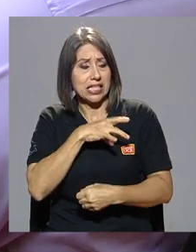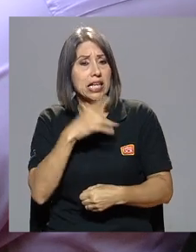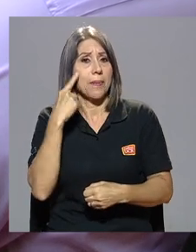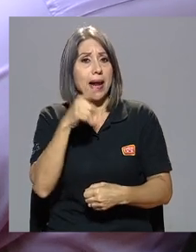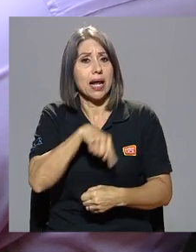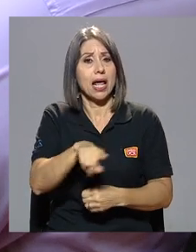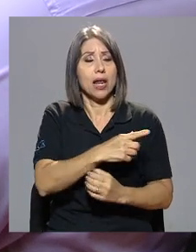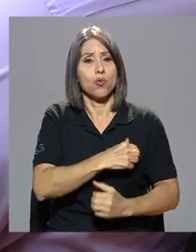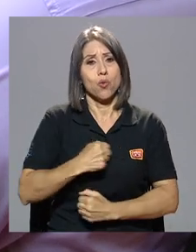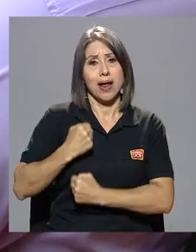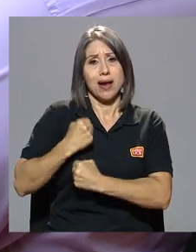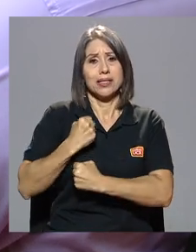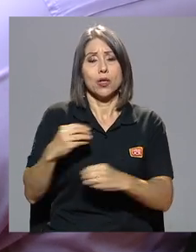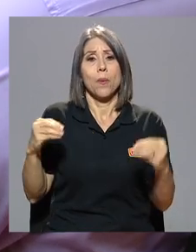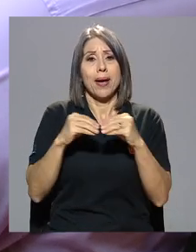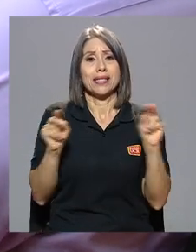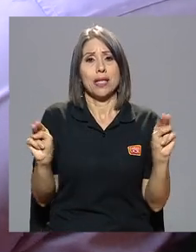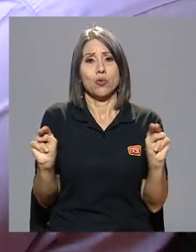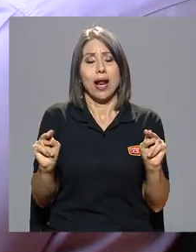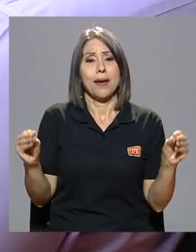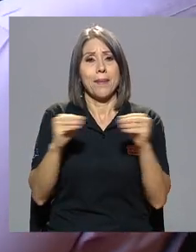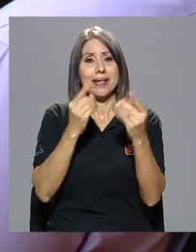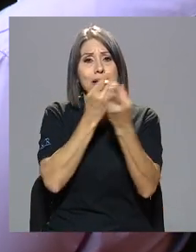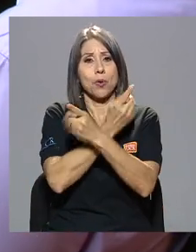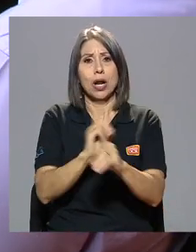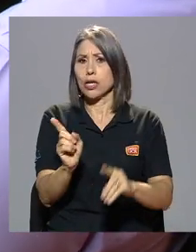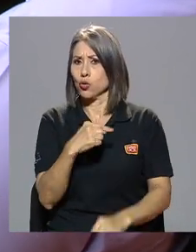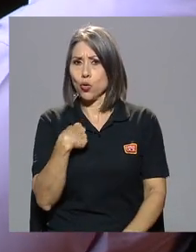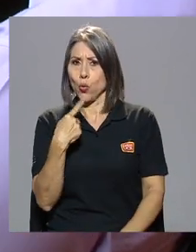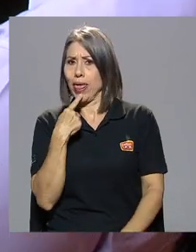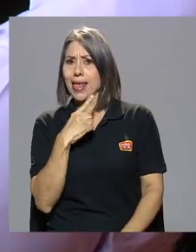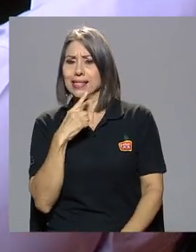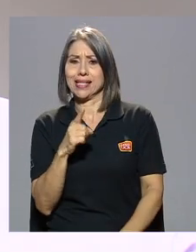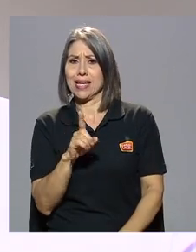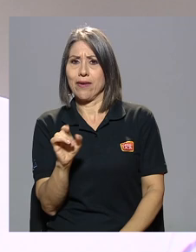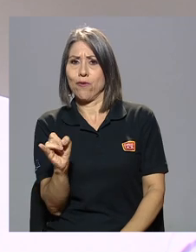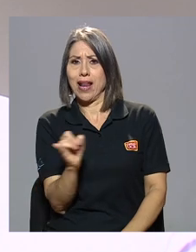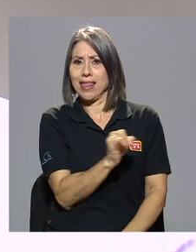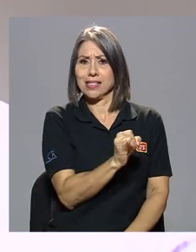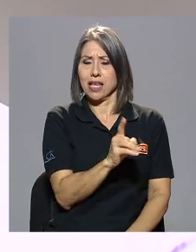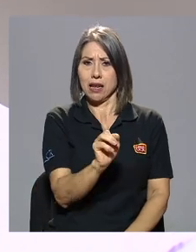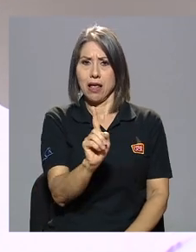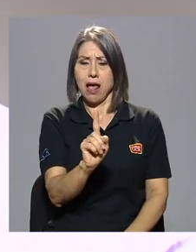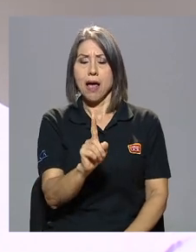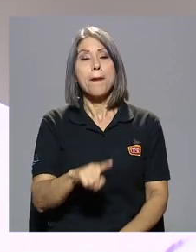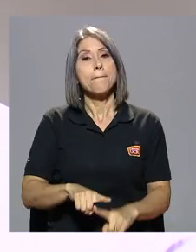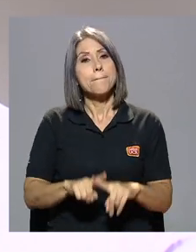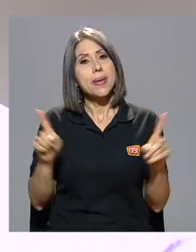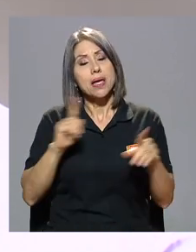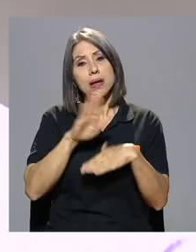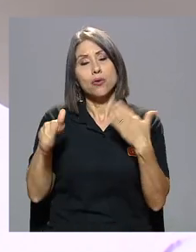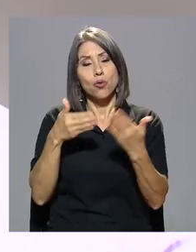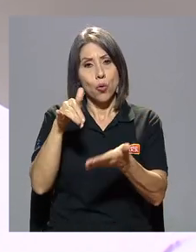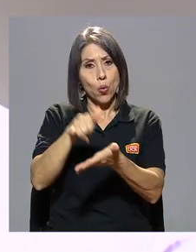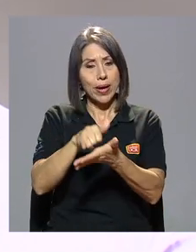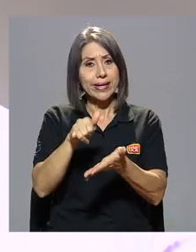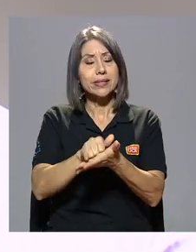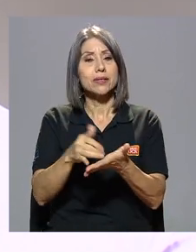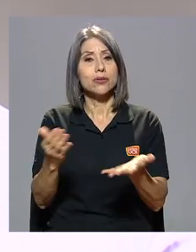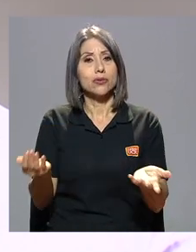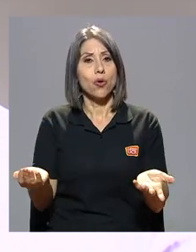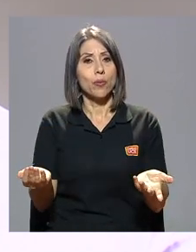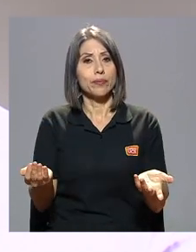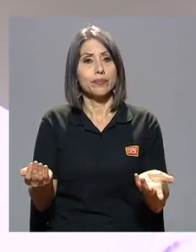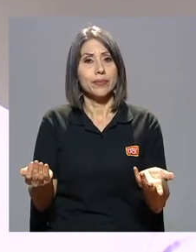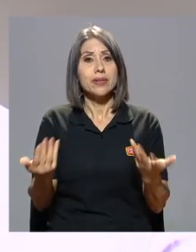más neutral más democrático no voy a decir que fuera izquierda pero que fuera y entonces todo esto